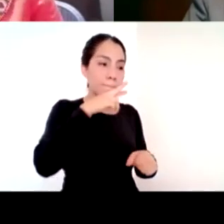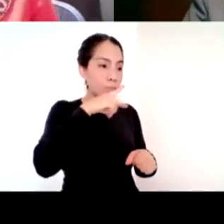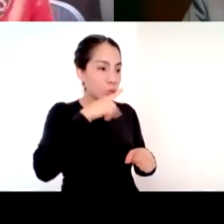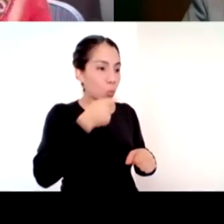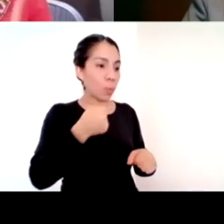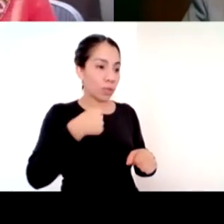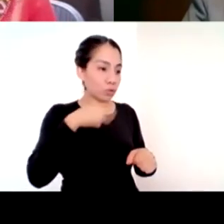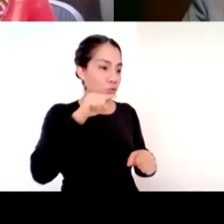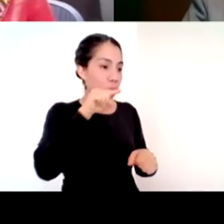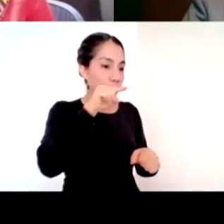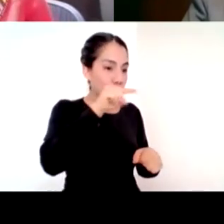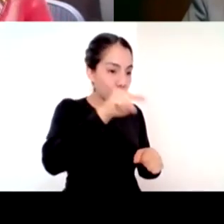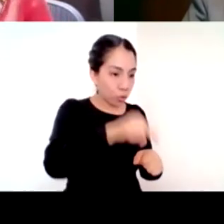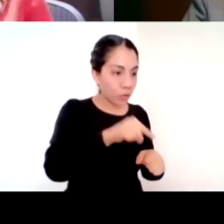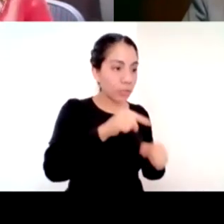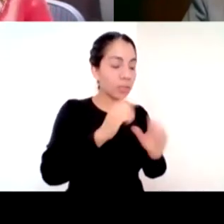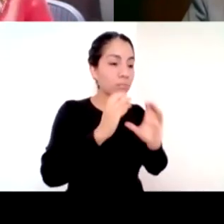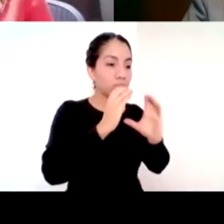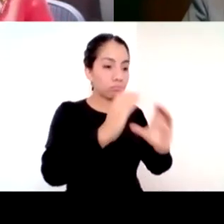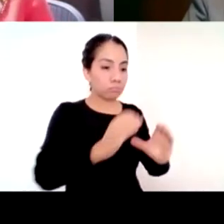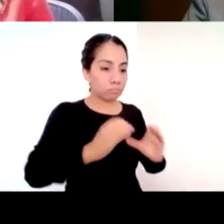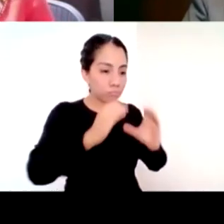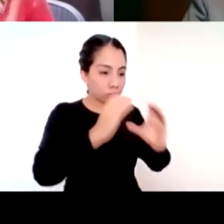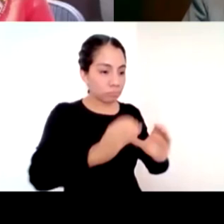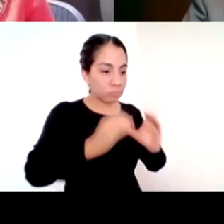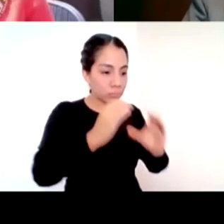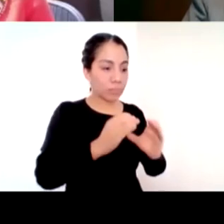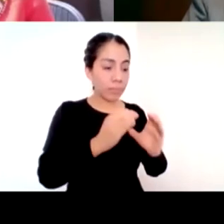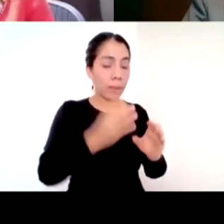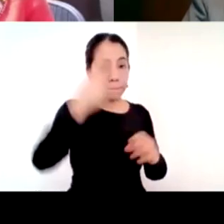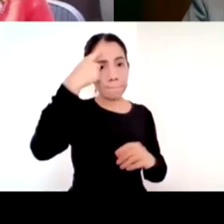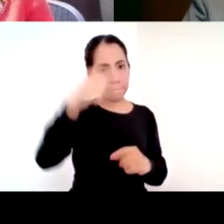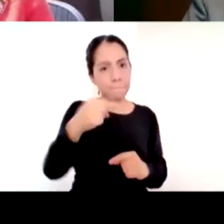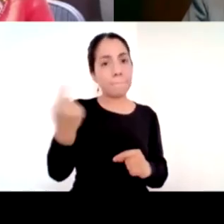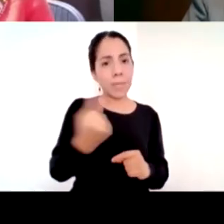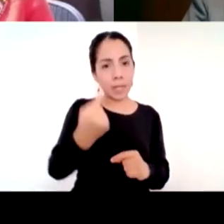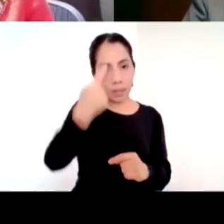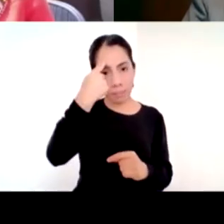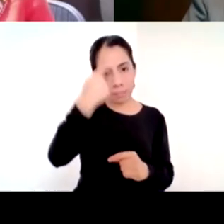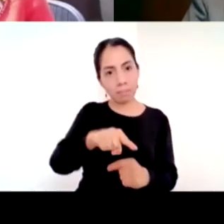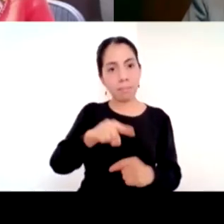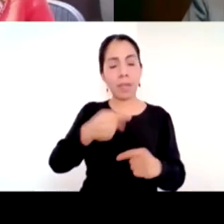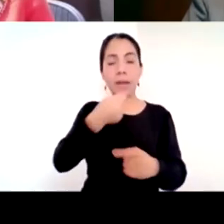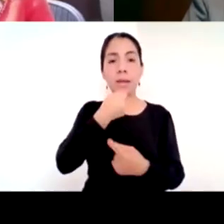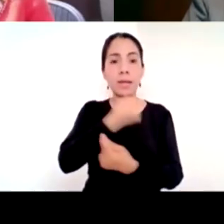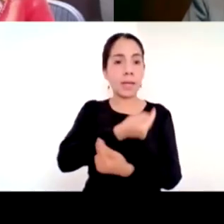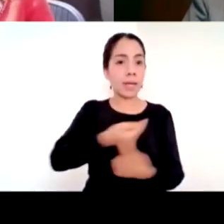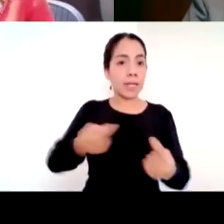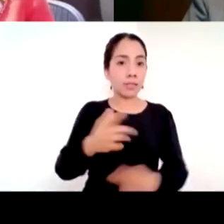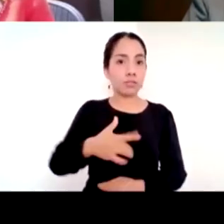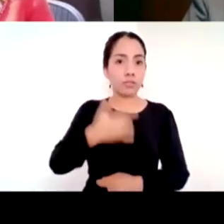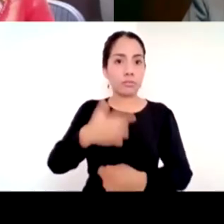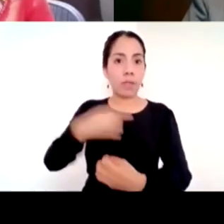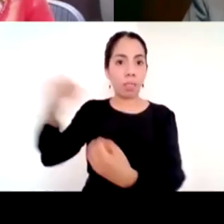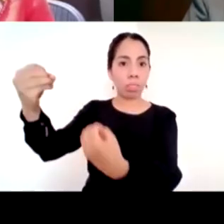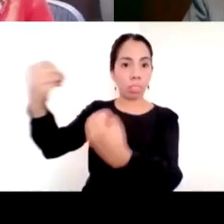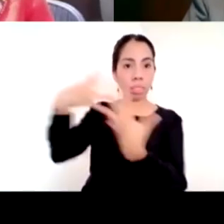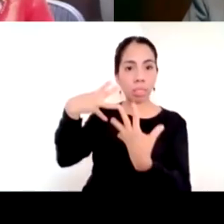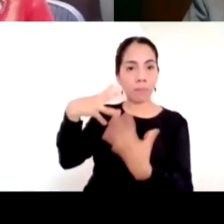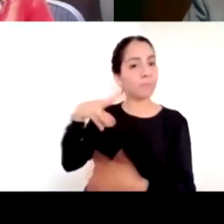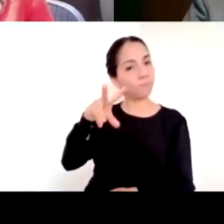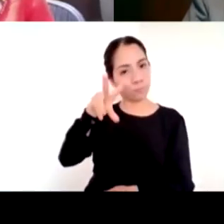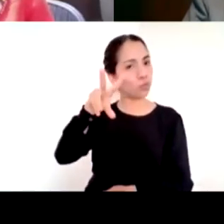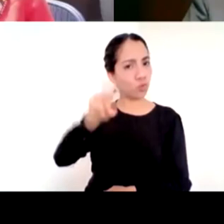ha ayudado mucho a llevar de mejor manera en el sistema educativo esto. Pero bueno, para no